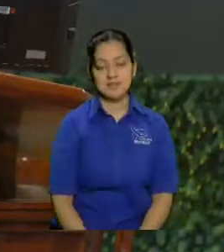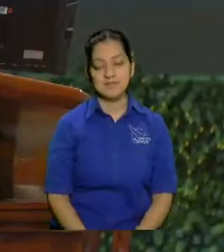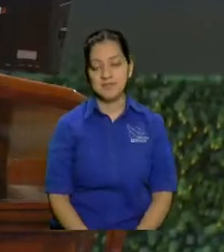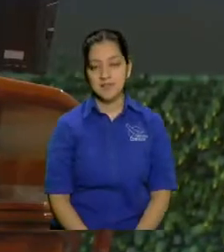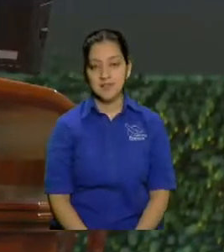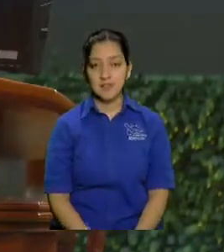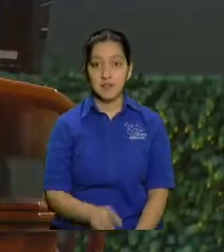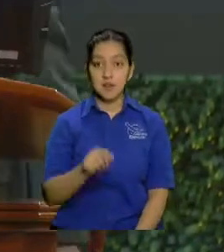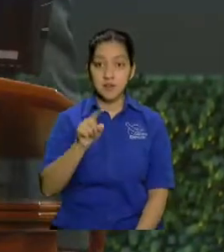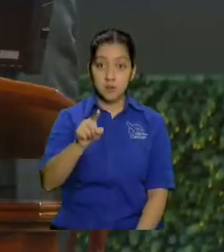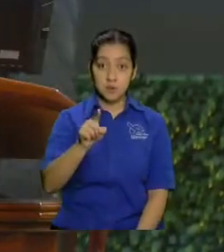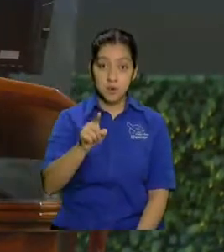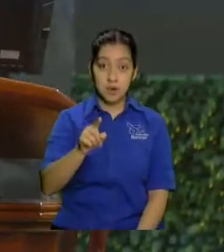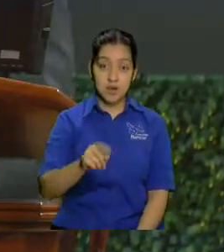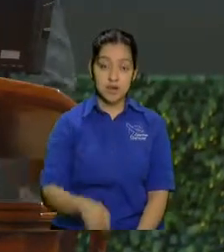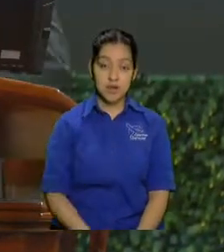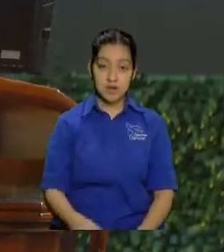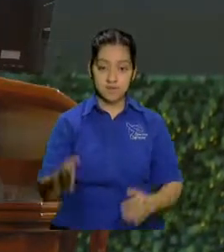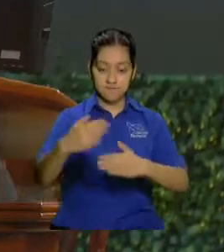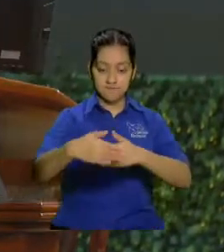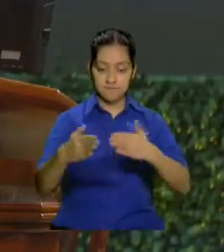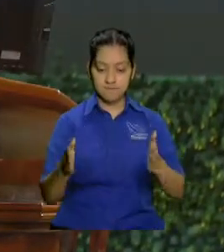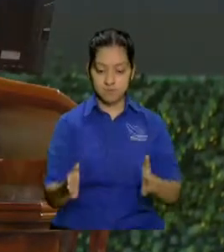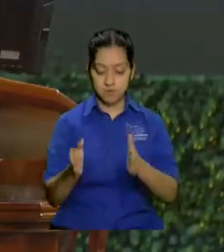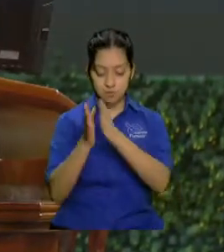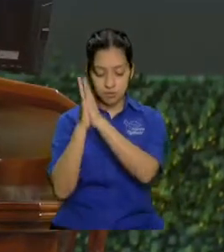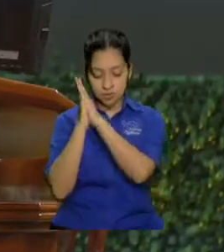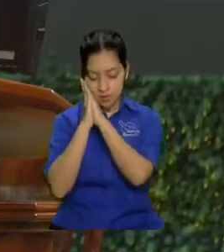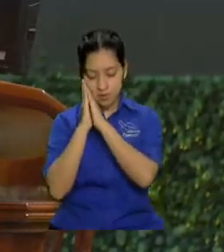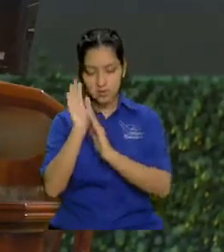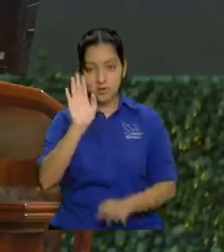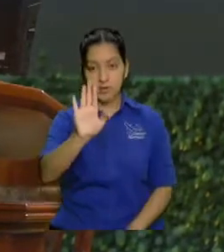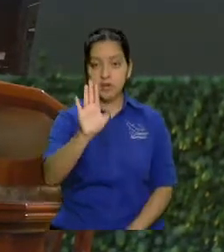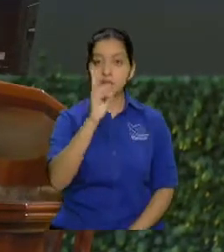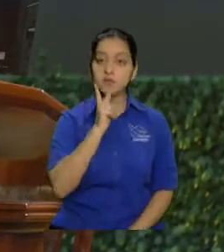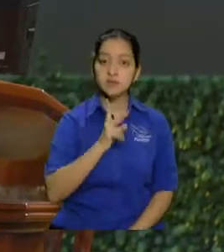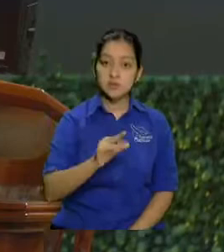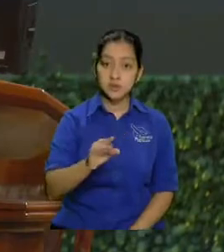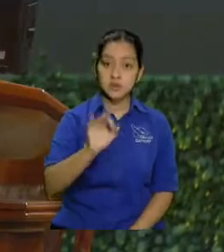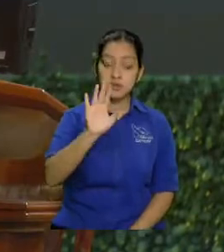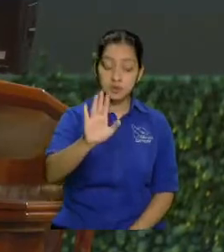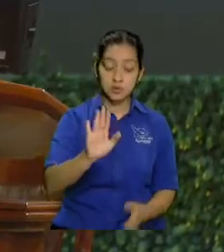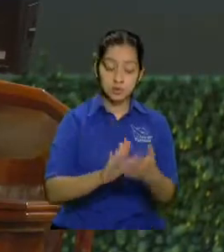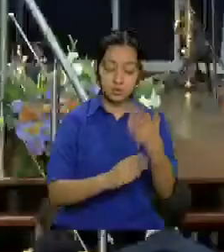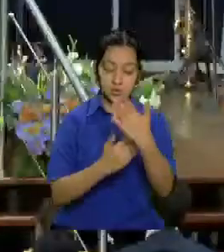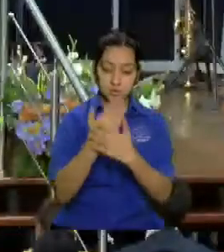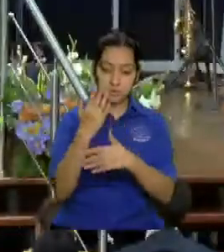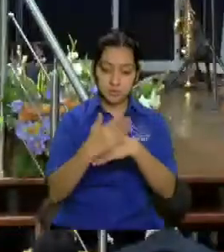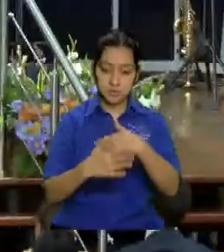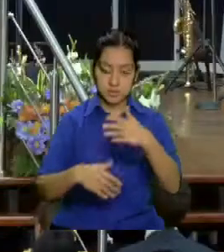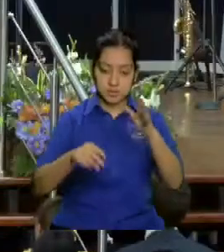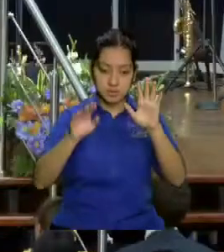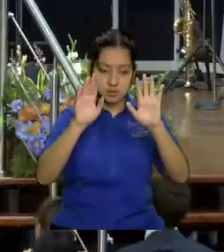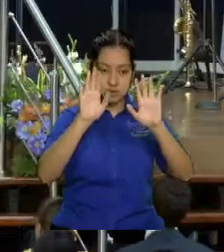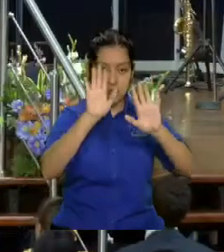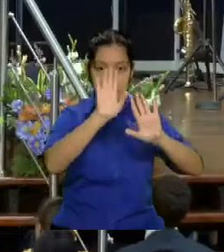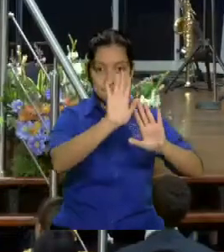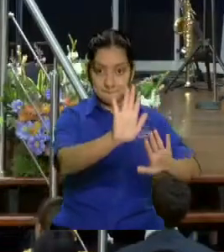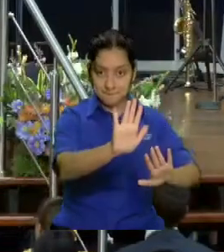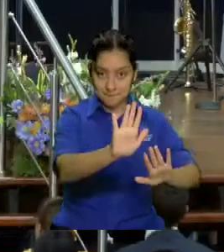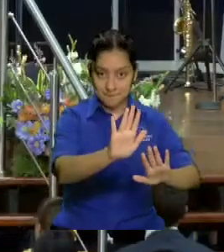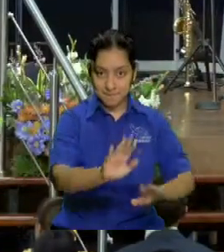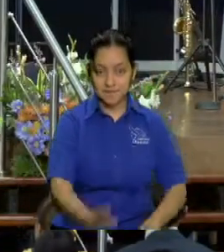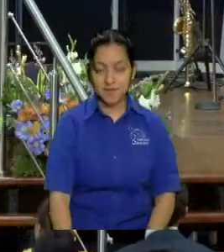vas al cuarto de tus hijos ponen las manos en la puerta esa donde donde pusieron prohibido